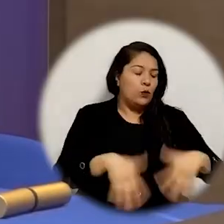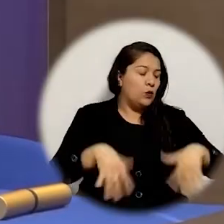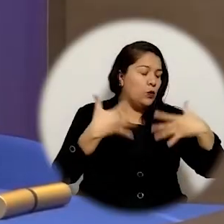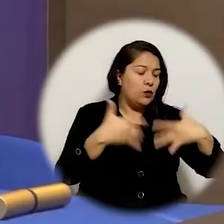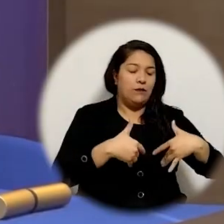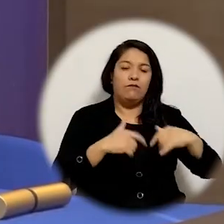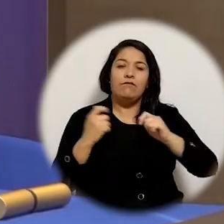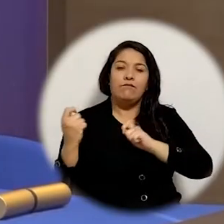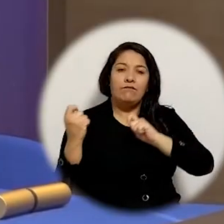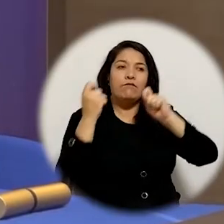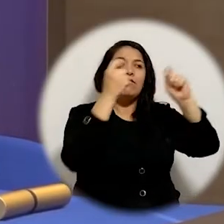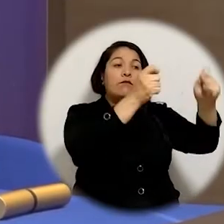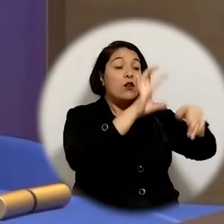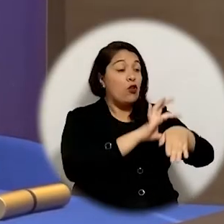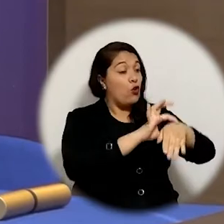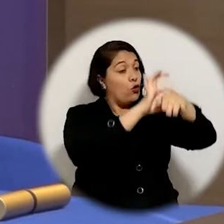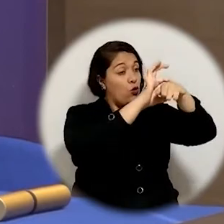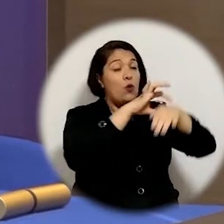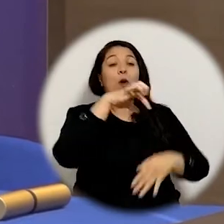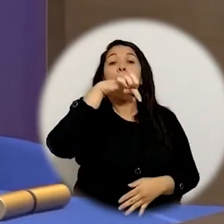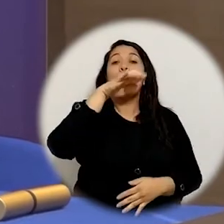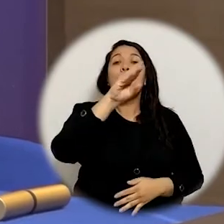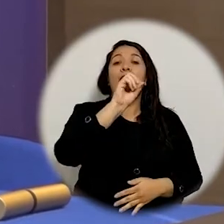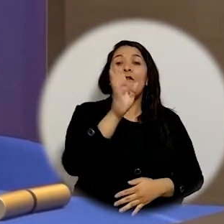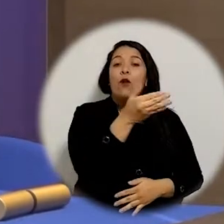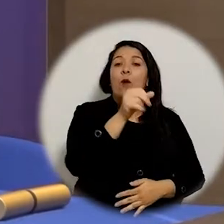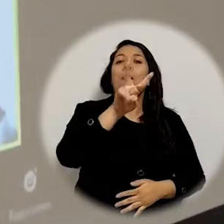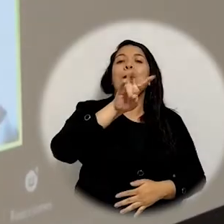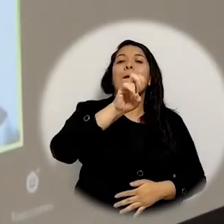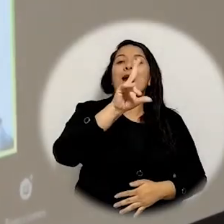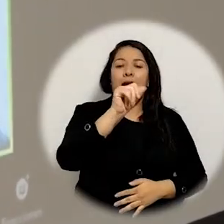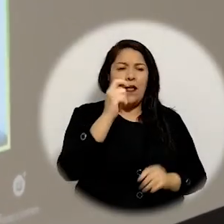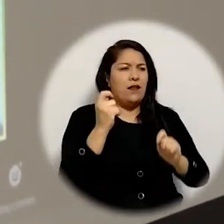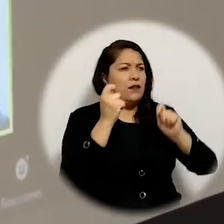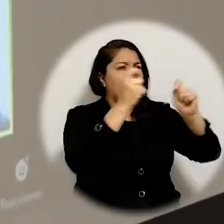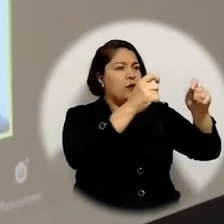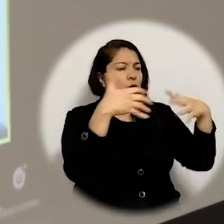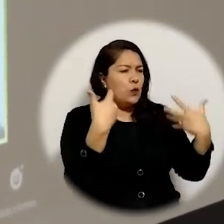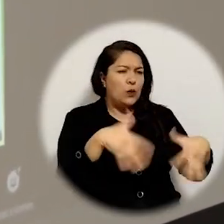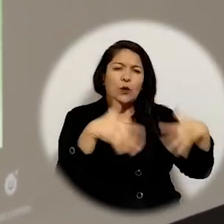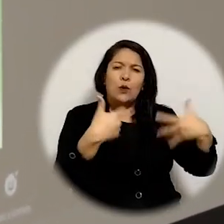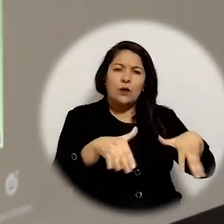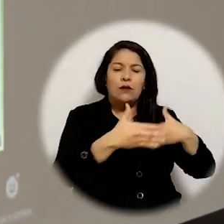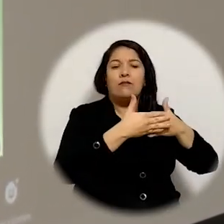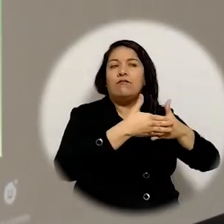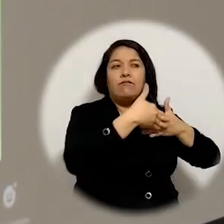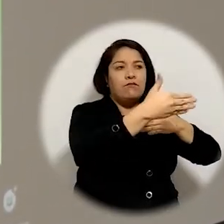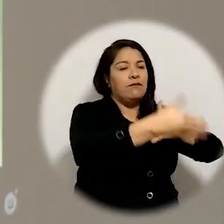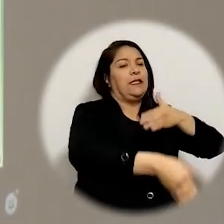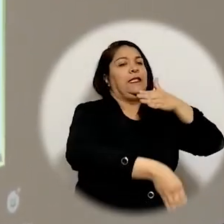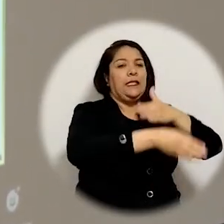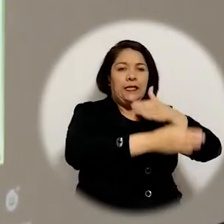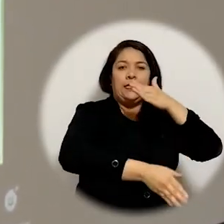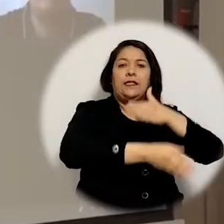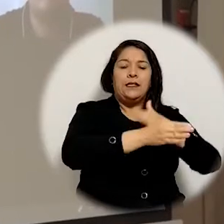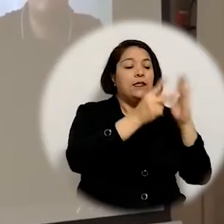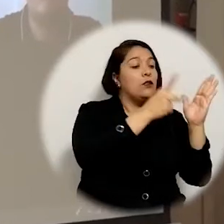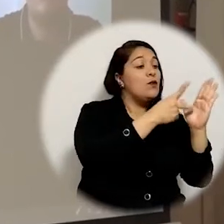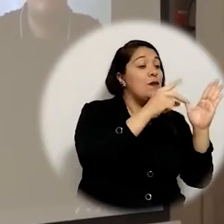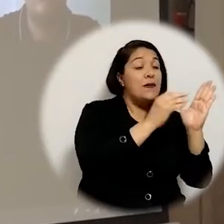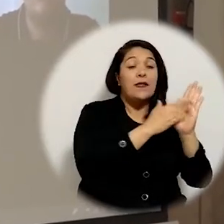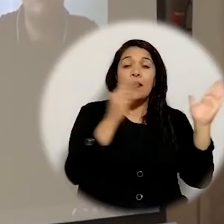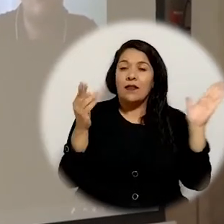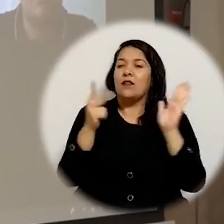orgullosos de haber posesionado al doctor Pablo Vera Salazar para regir los destinos de nuestra institución